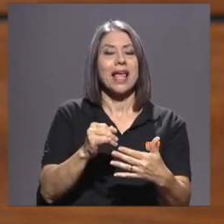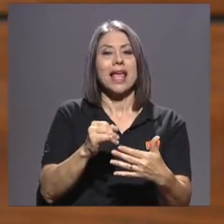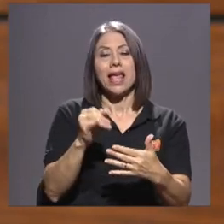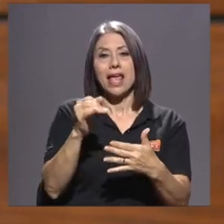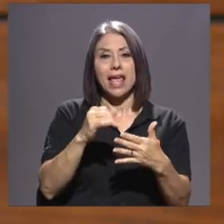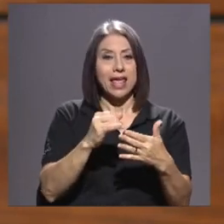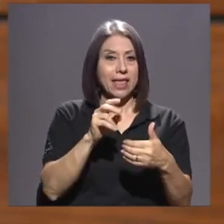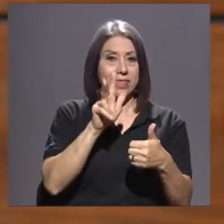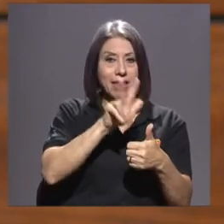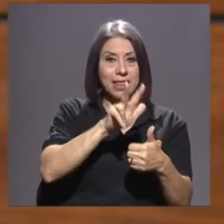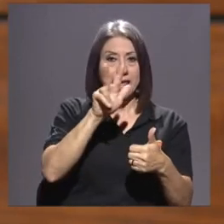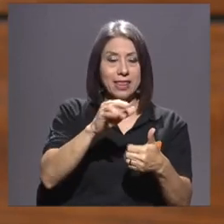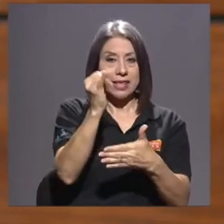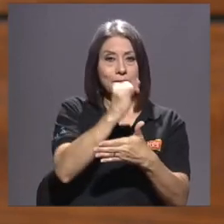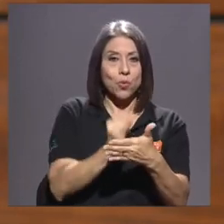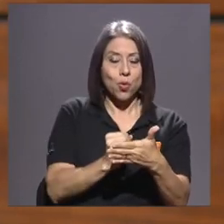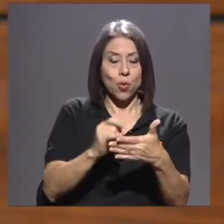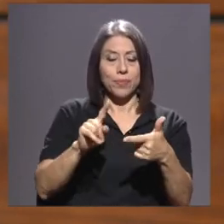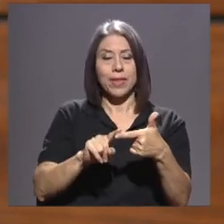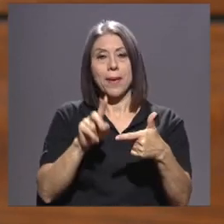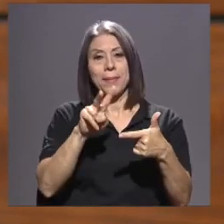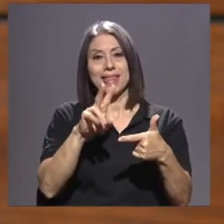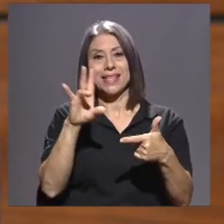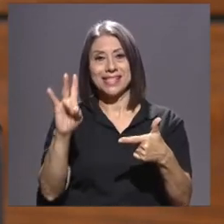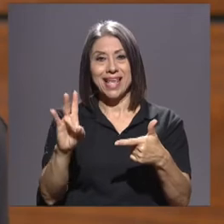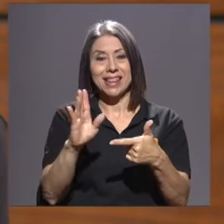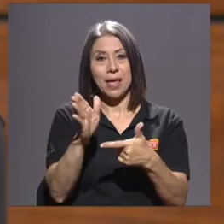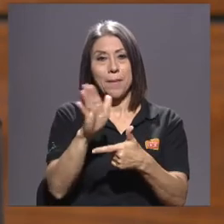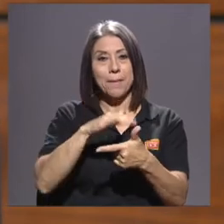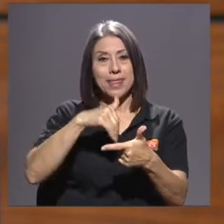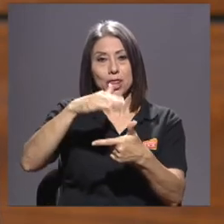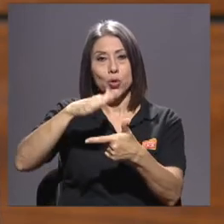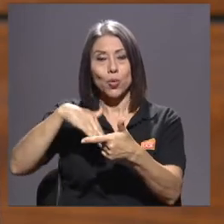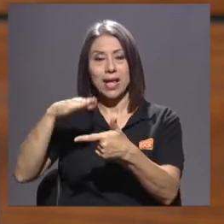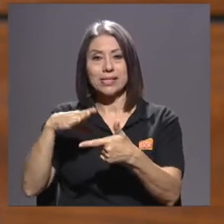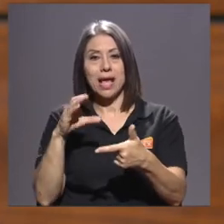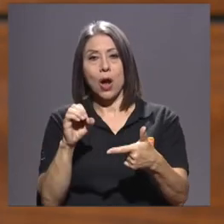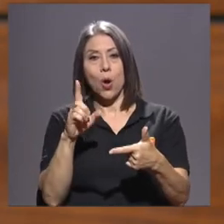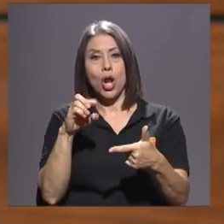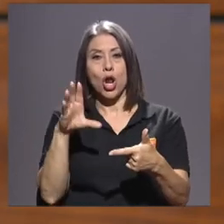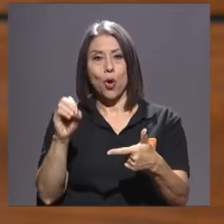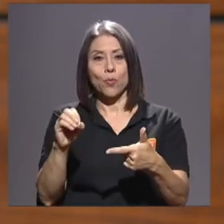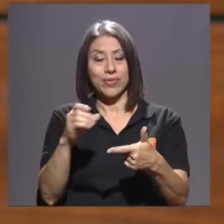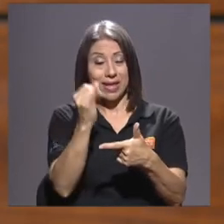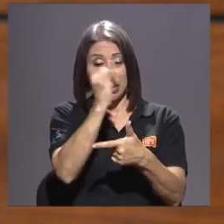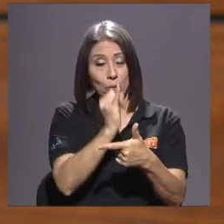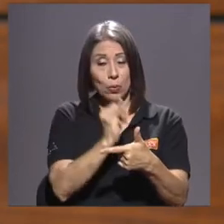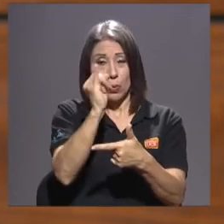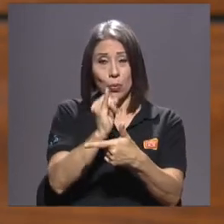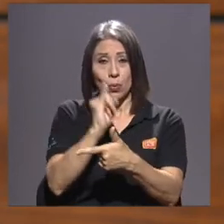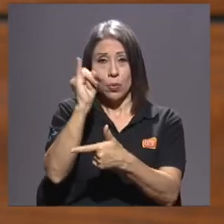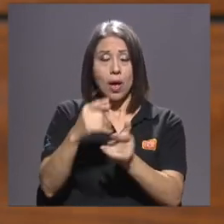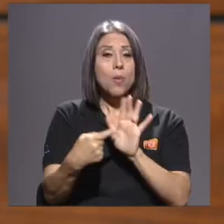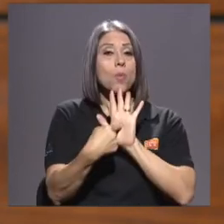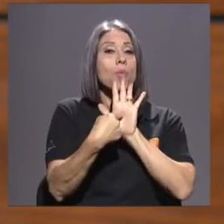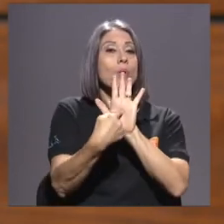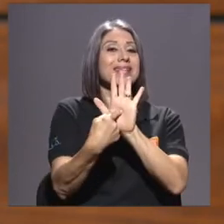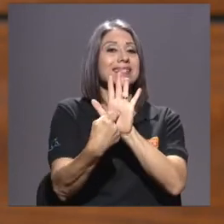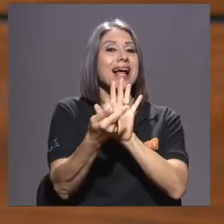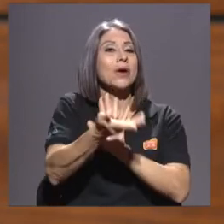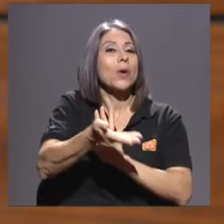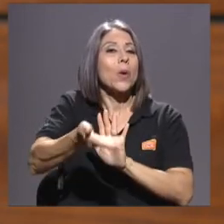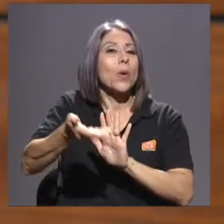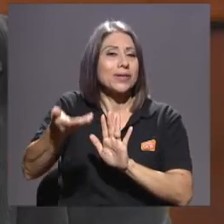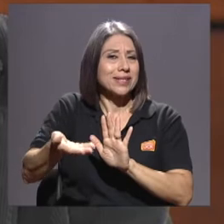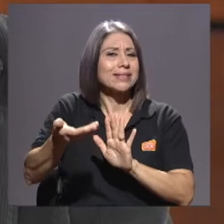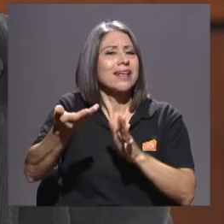pinturas al óleo, que muestran escenas que otros pintores también han realizado